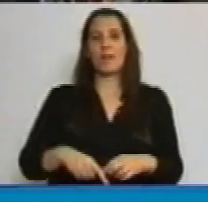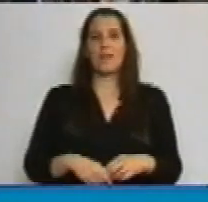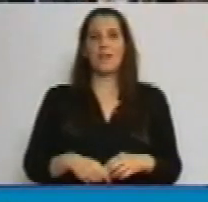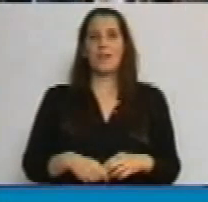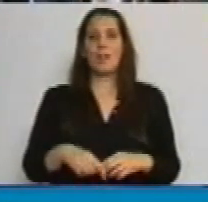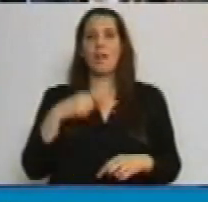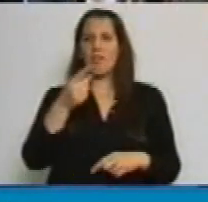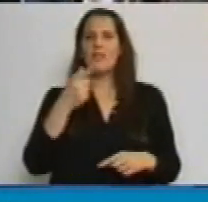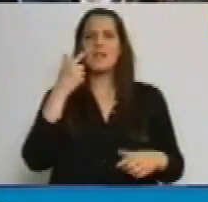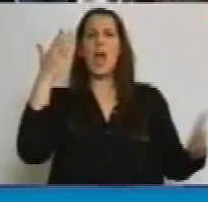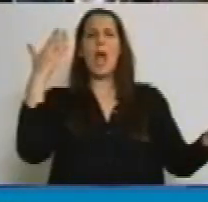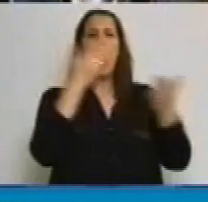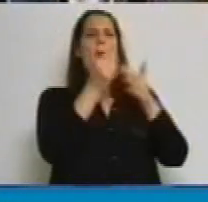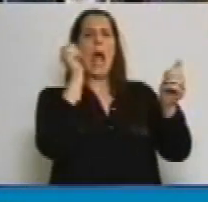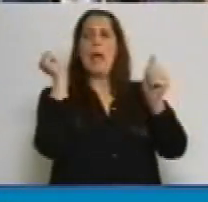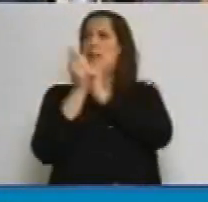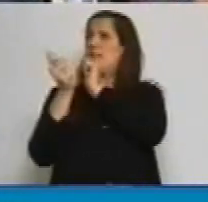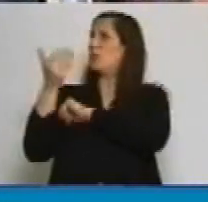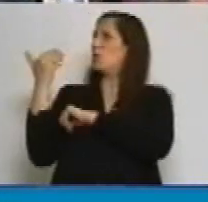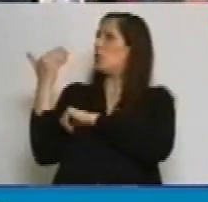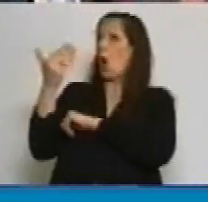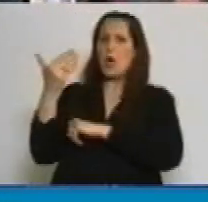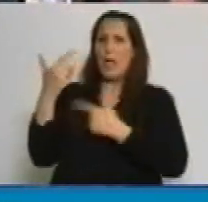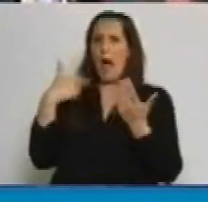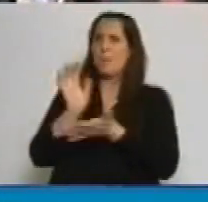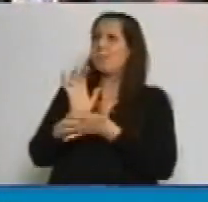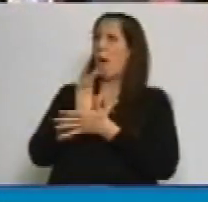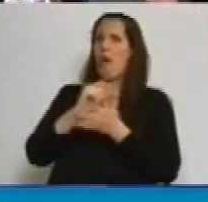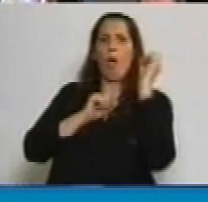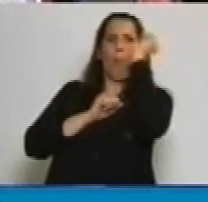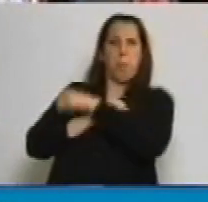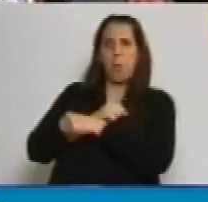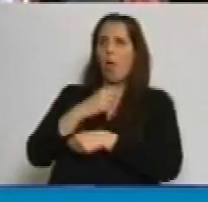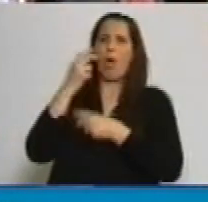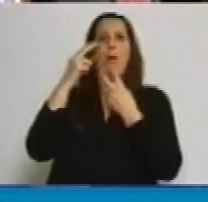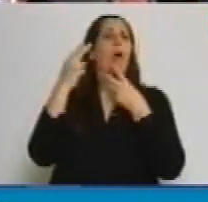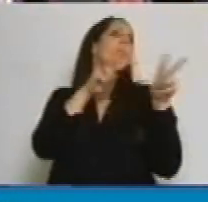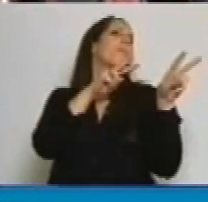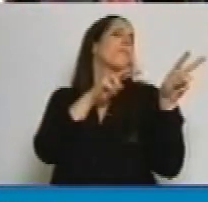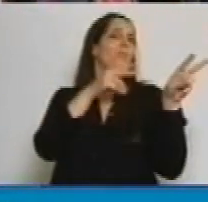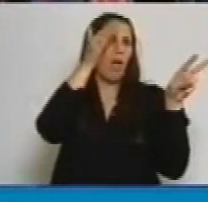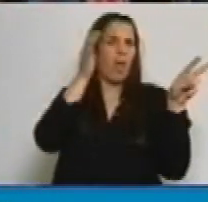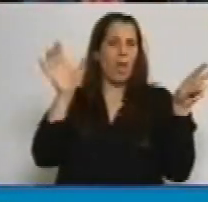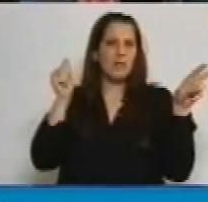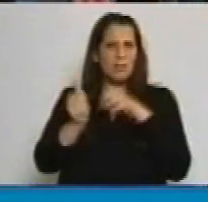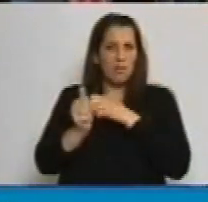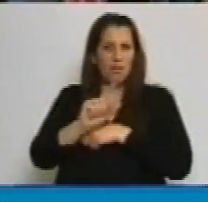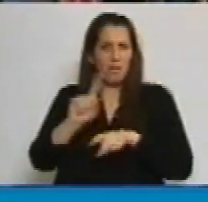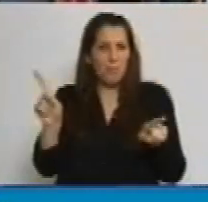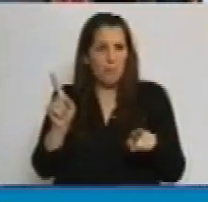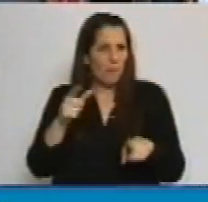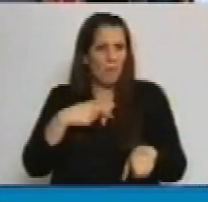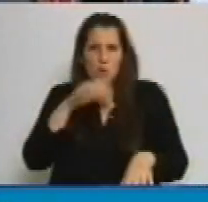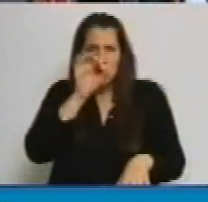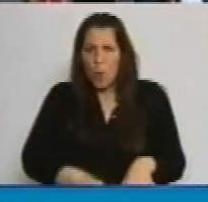Frente a la historia no te podés hacer el tonto y mirar para otro lado. Yo nunca miré